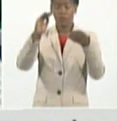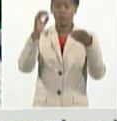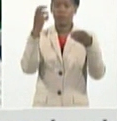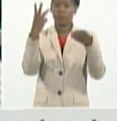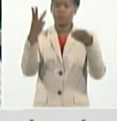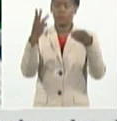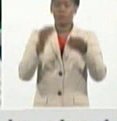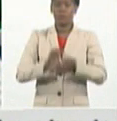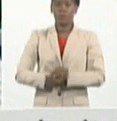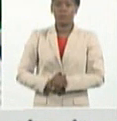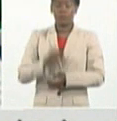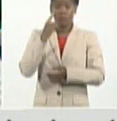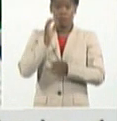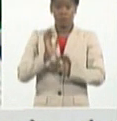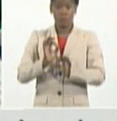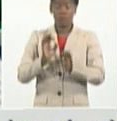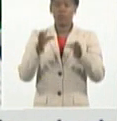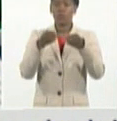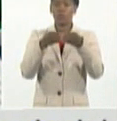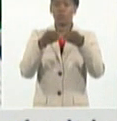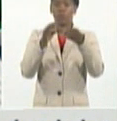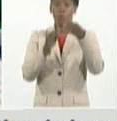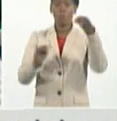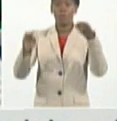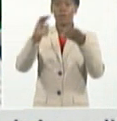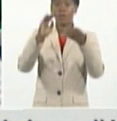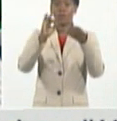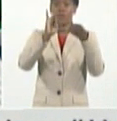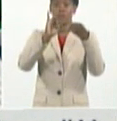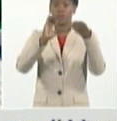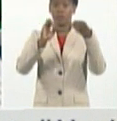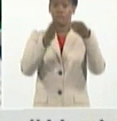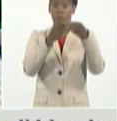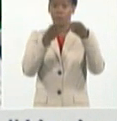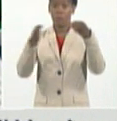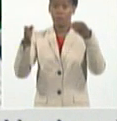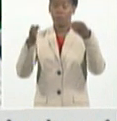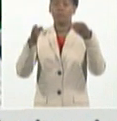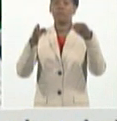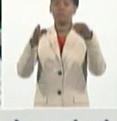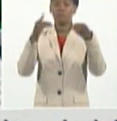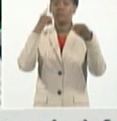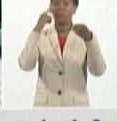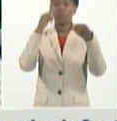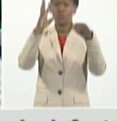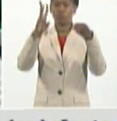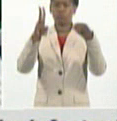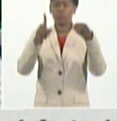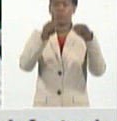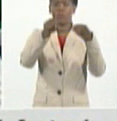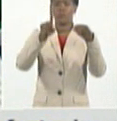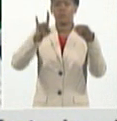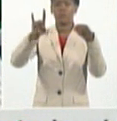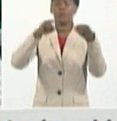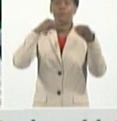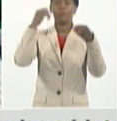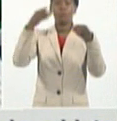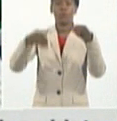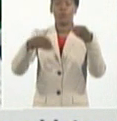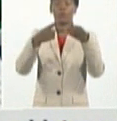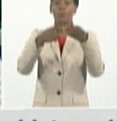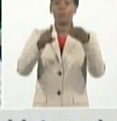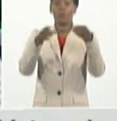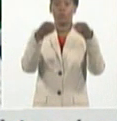70 en adelante, estamos hablando de 19 fallecidos. Sin embargo, grupos jóvenes,